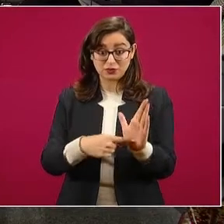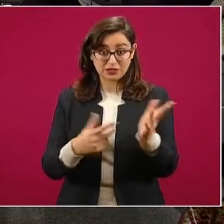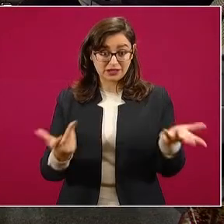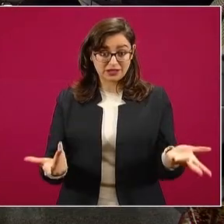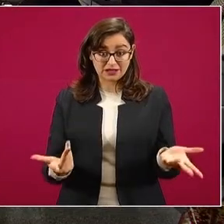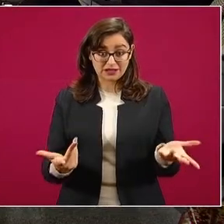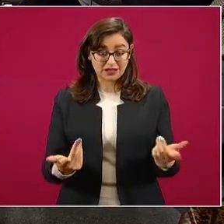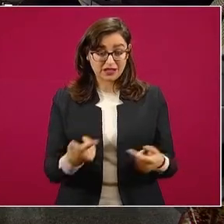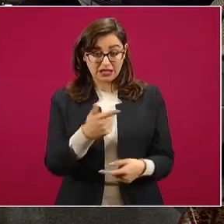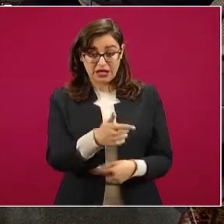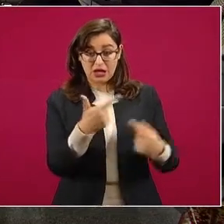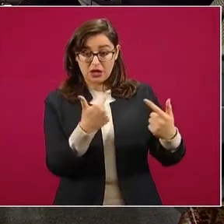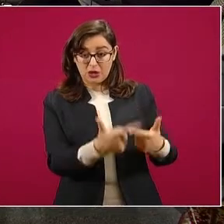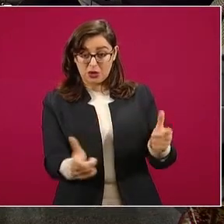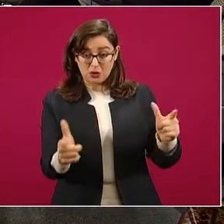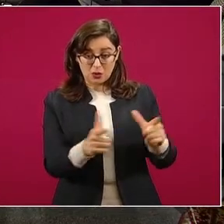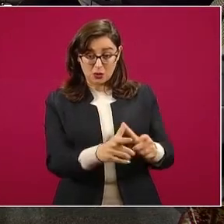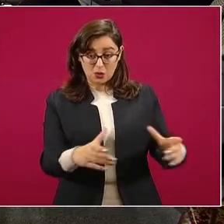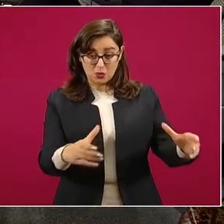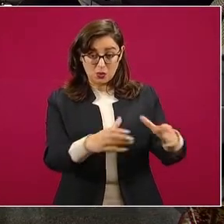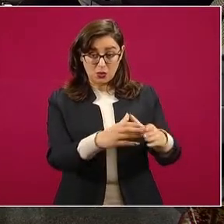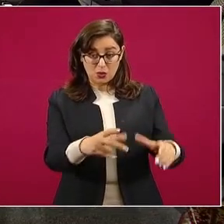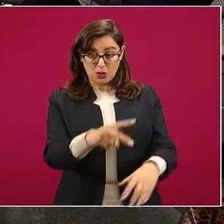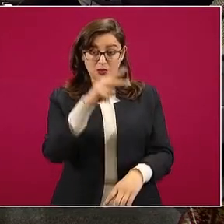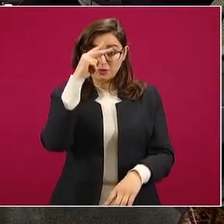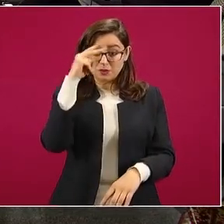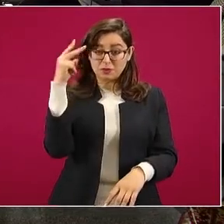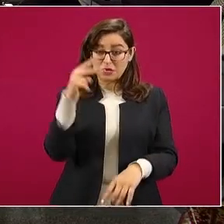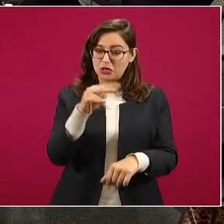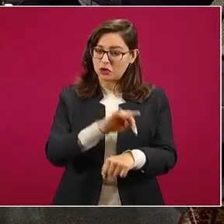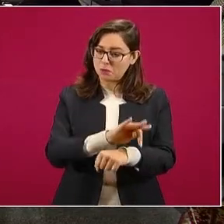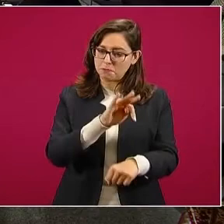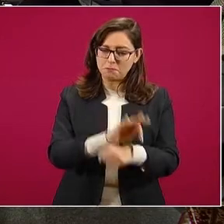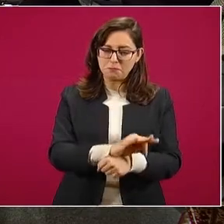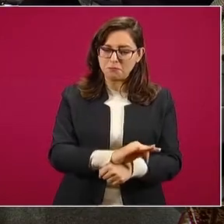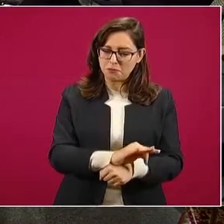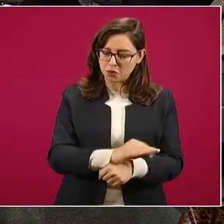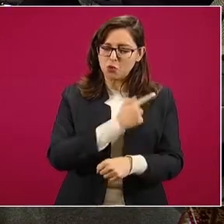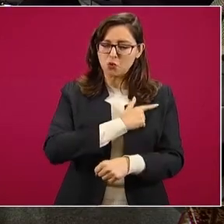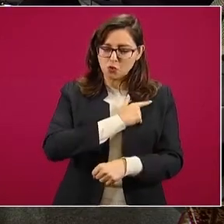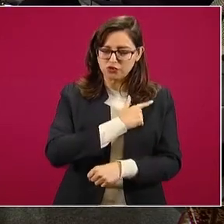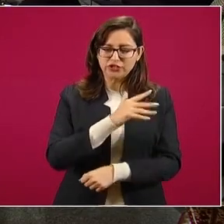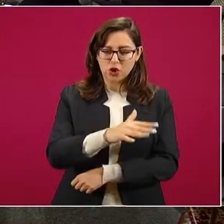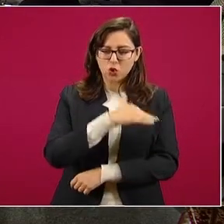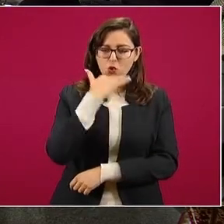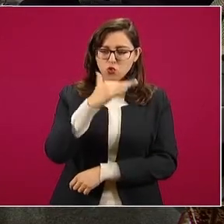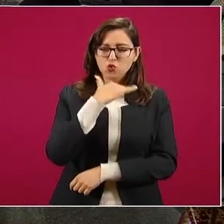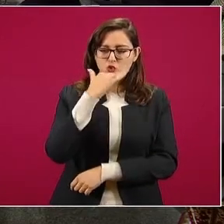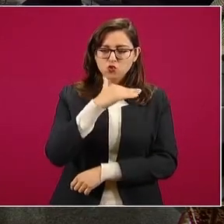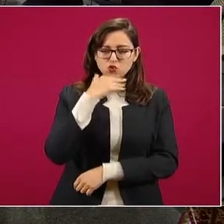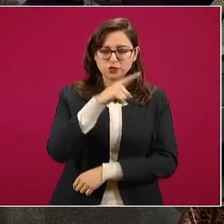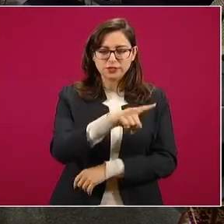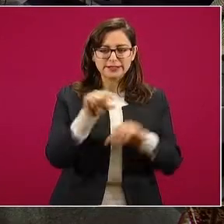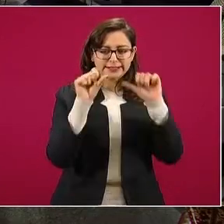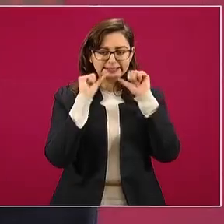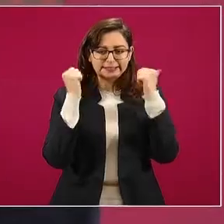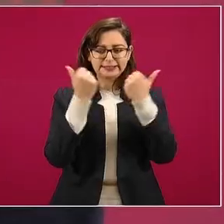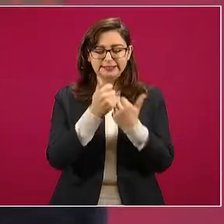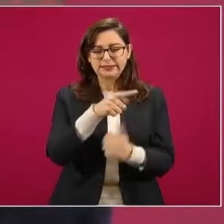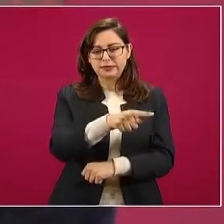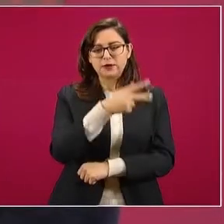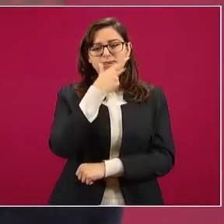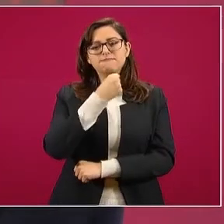México en favor de la corrupción, el de Claudio X.